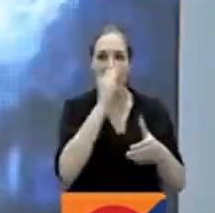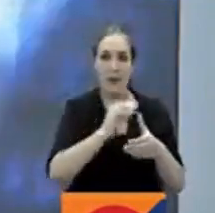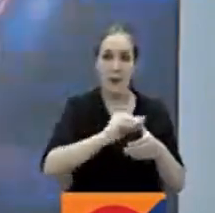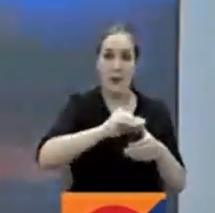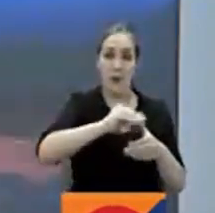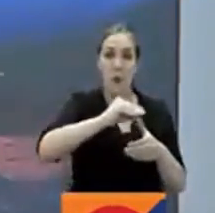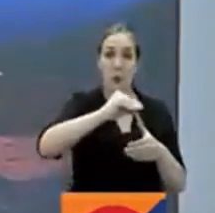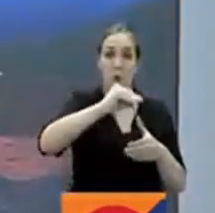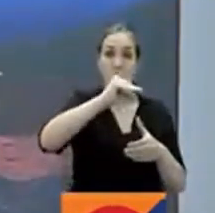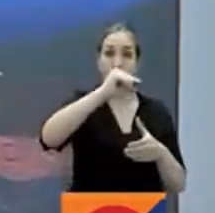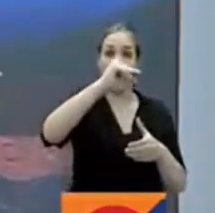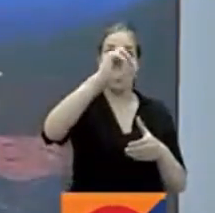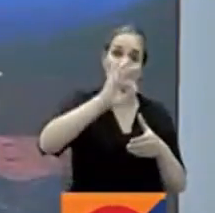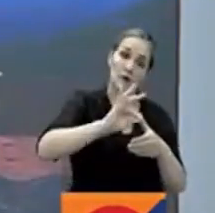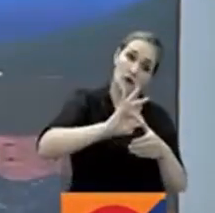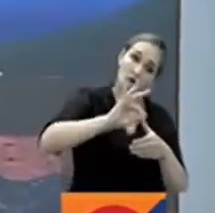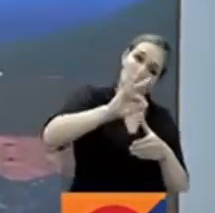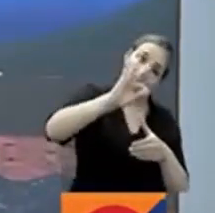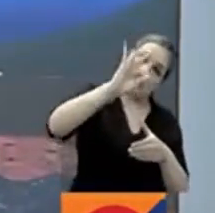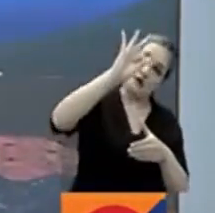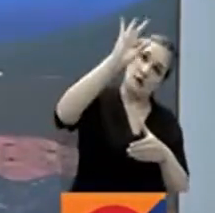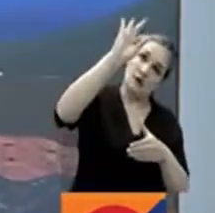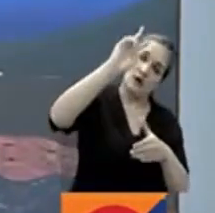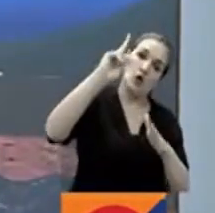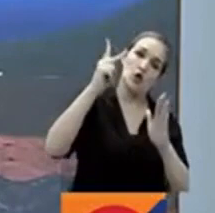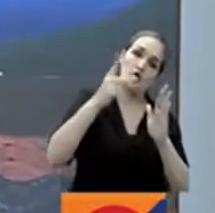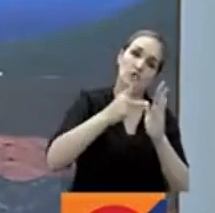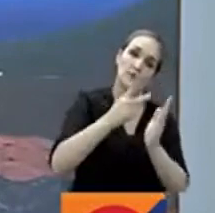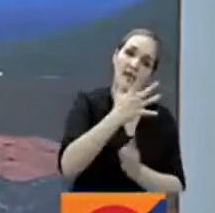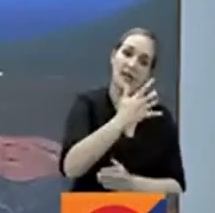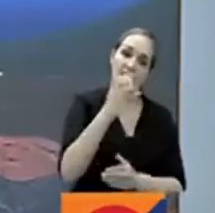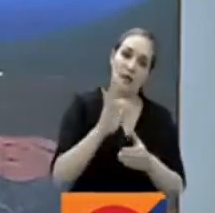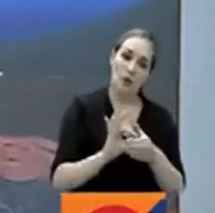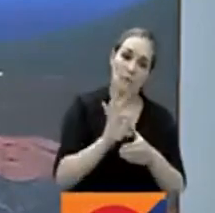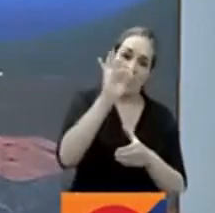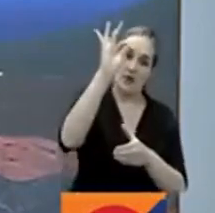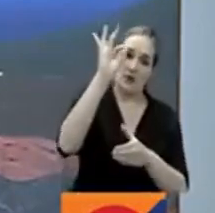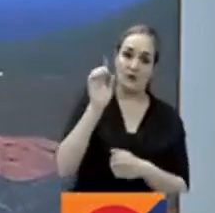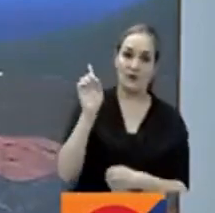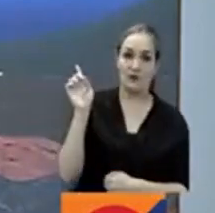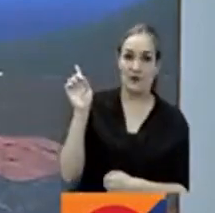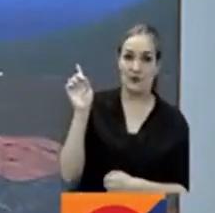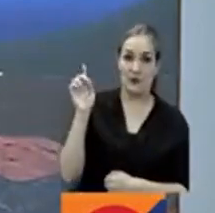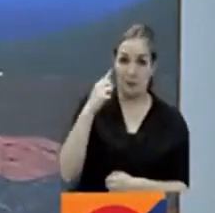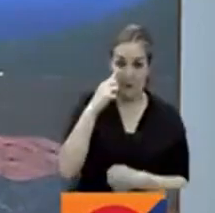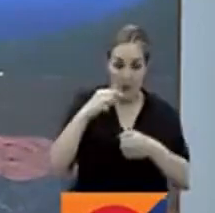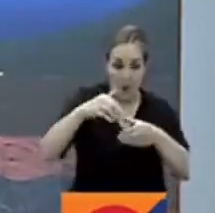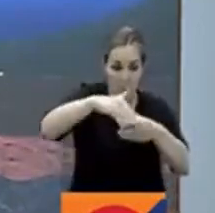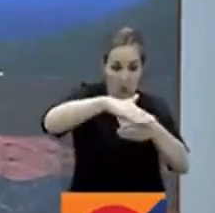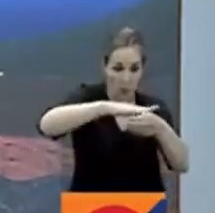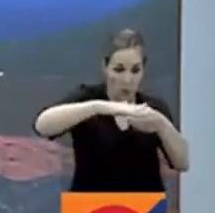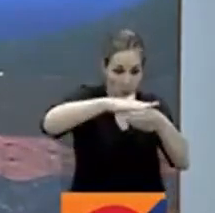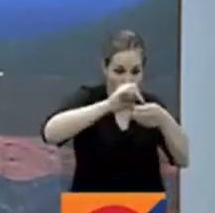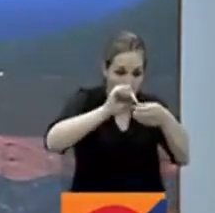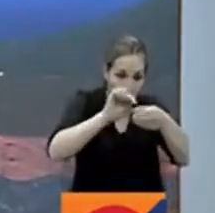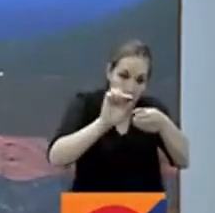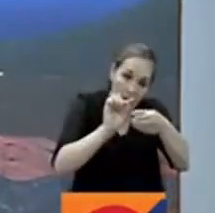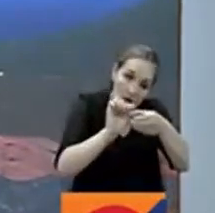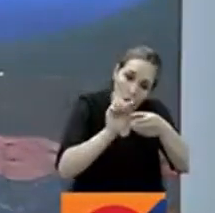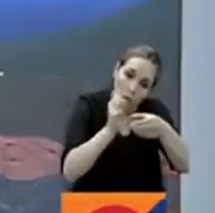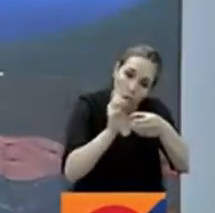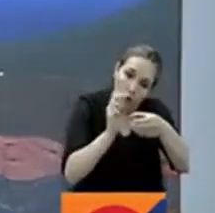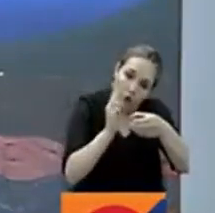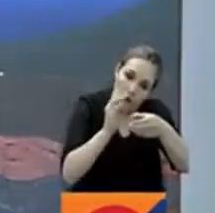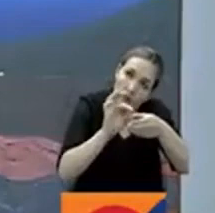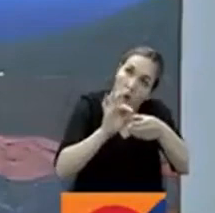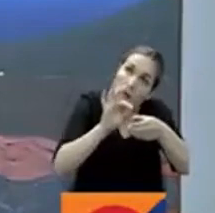ceniza que alcanzó los 2.500 metros, estos contados a partir de la cima del volcán. Hay